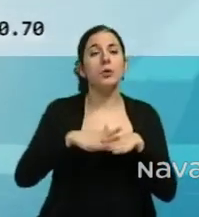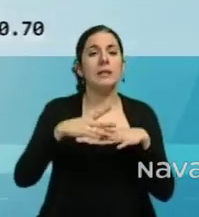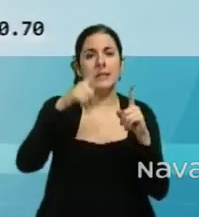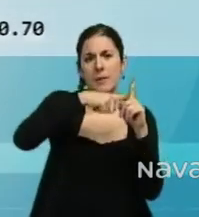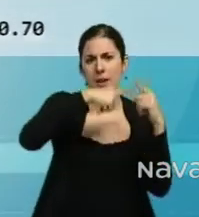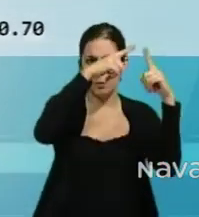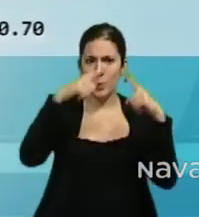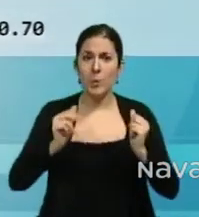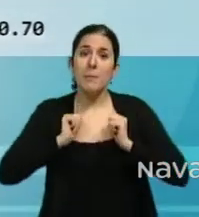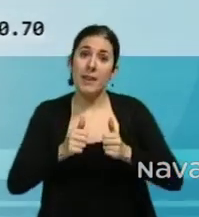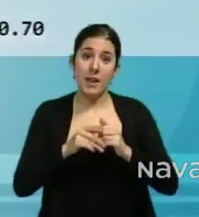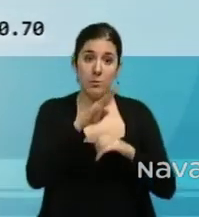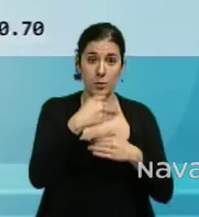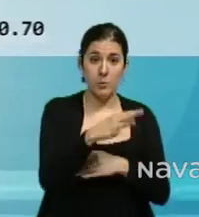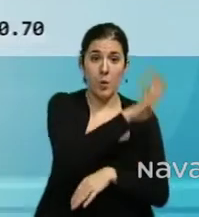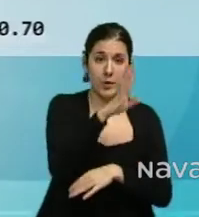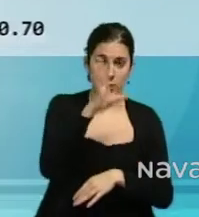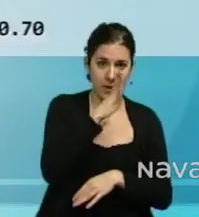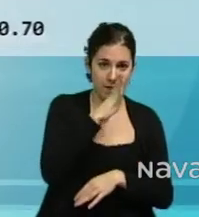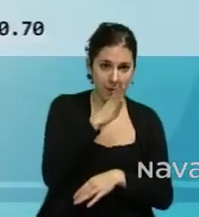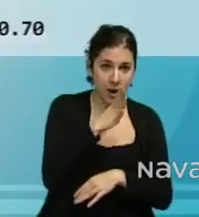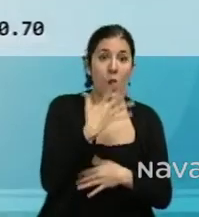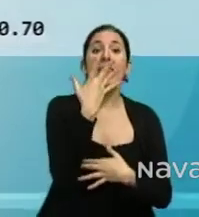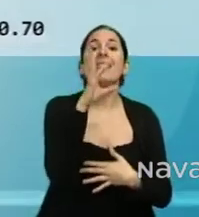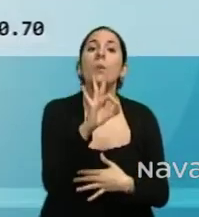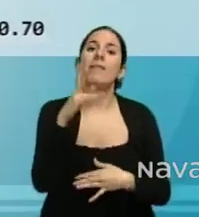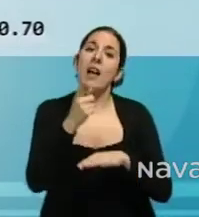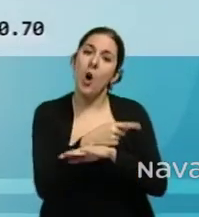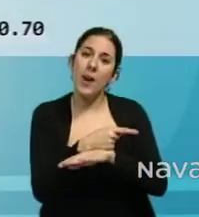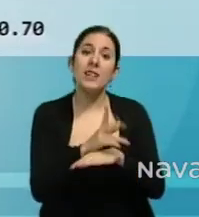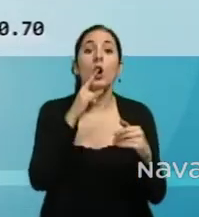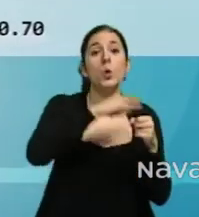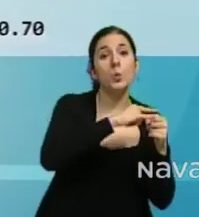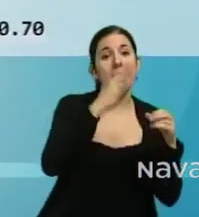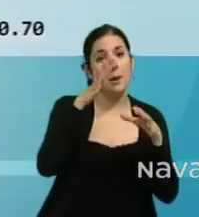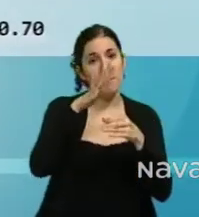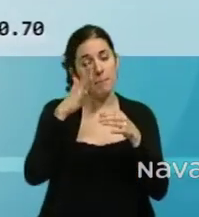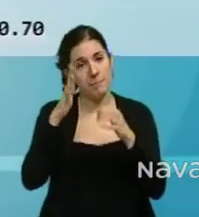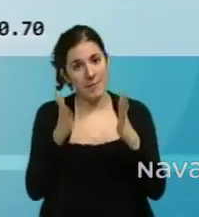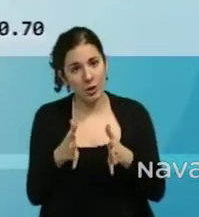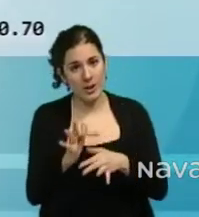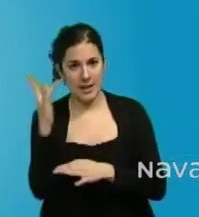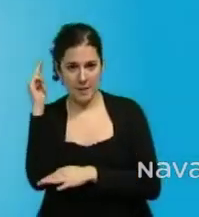comenzarán el 4 de febrero. Su duración es de 50 horas y serán los lunes, miércoles y viernes.